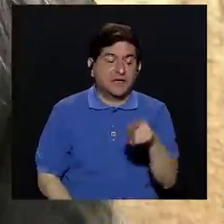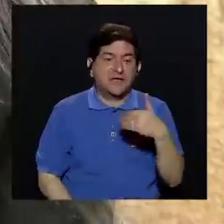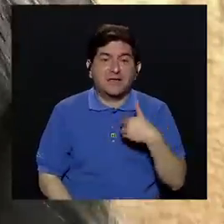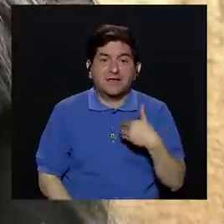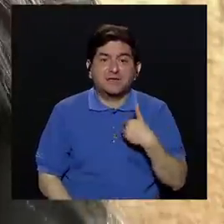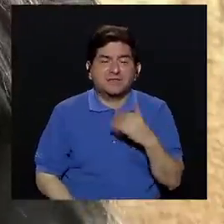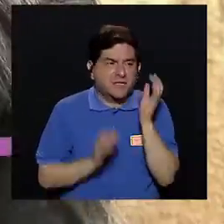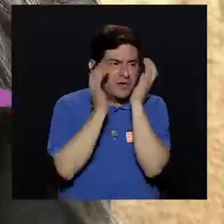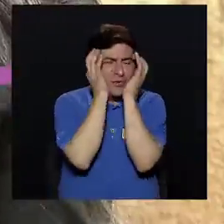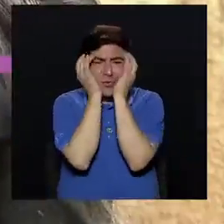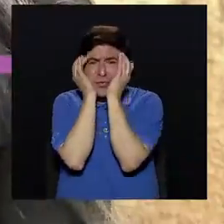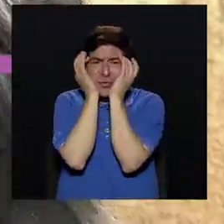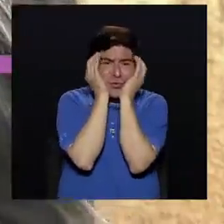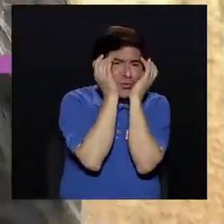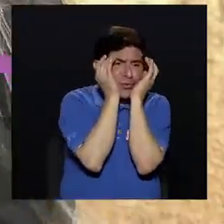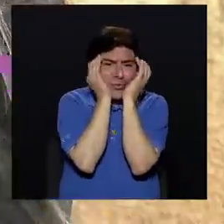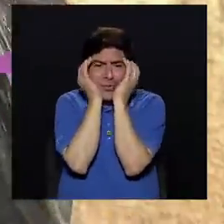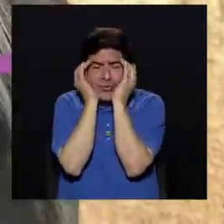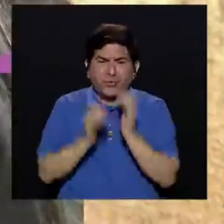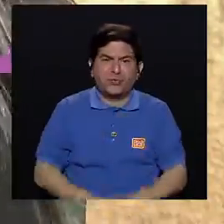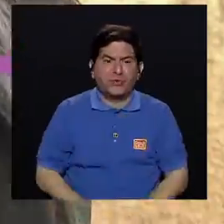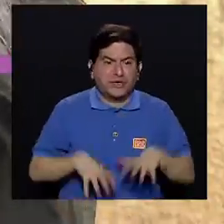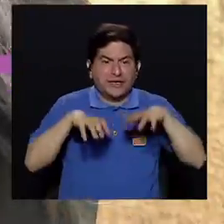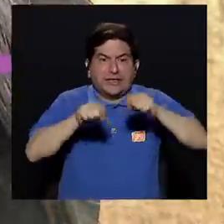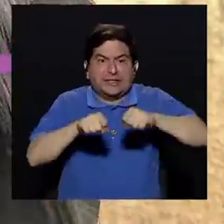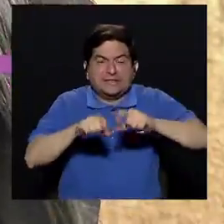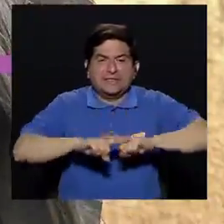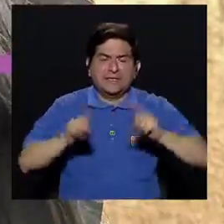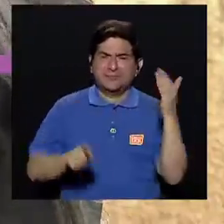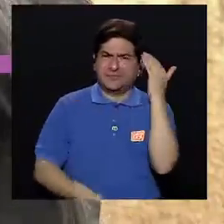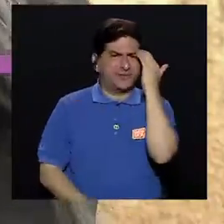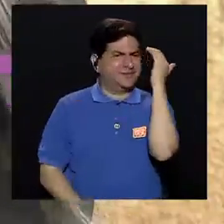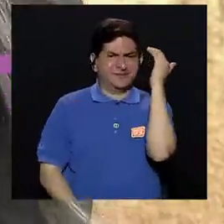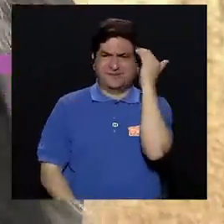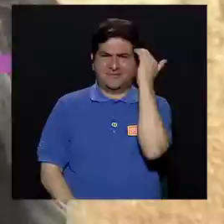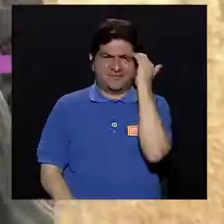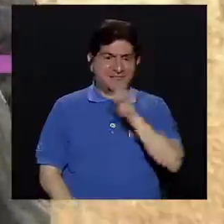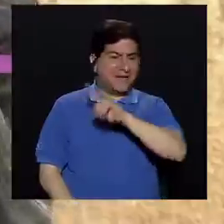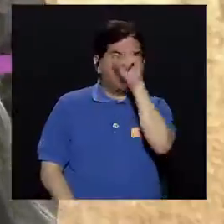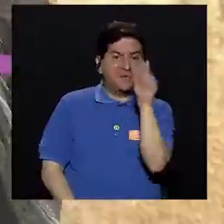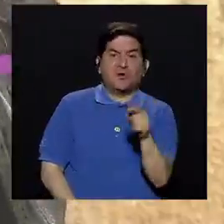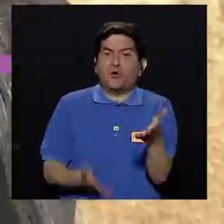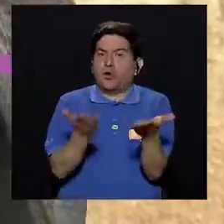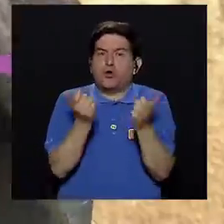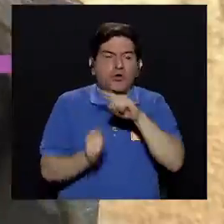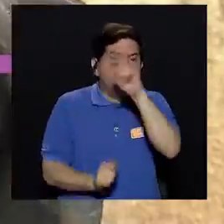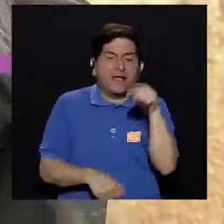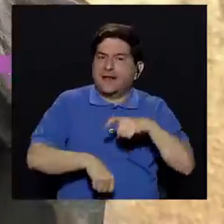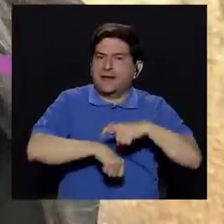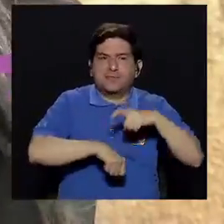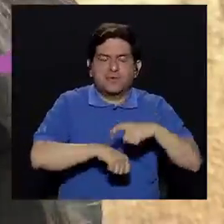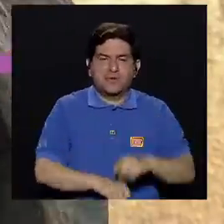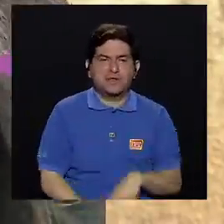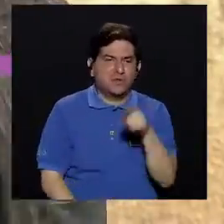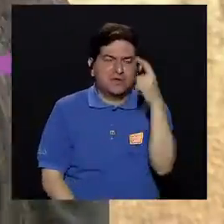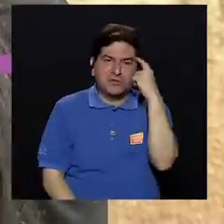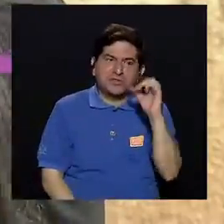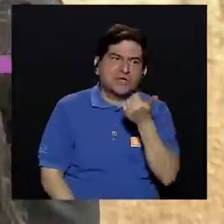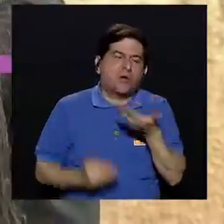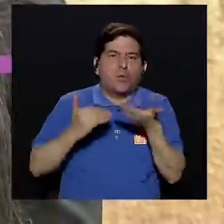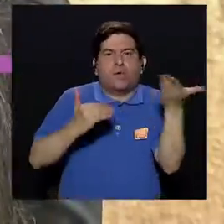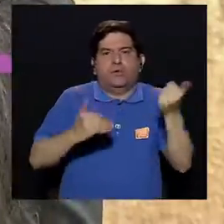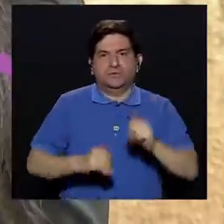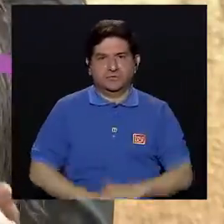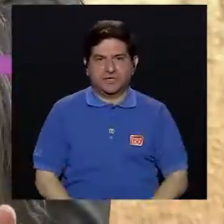tienen la angustia de lo que es la cita pero no saben preguntar o no quieren preguntar en ese momento porque están pensando en otra